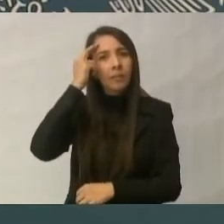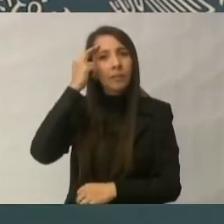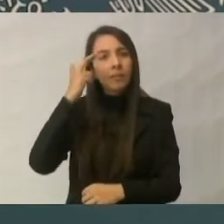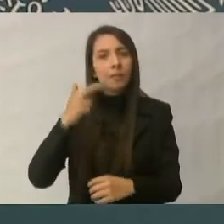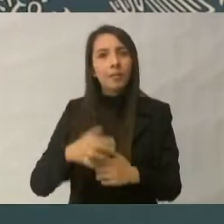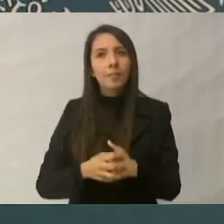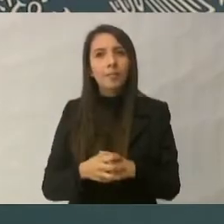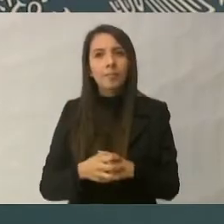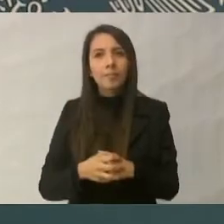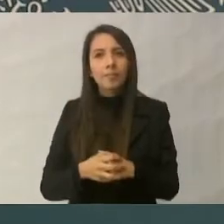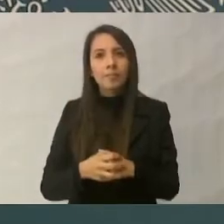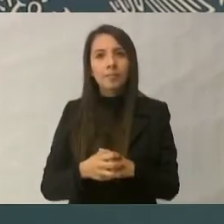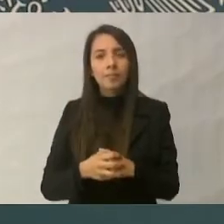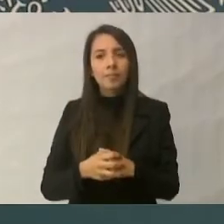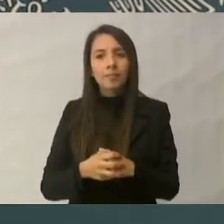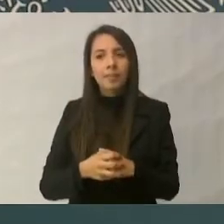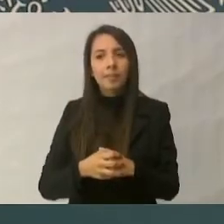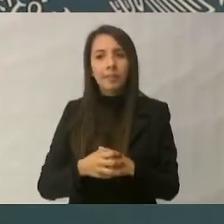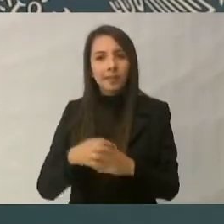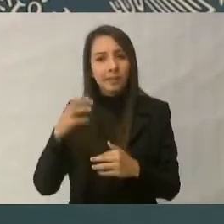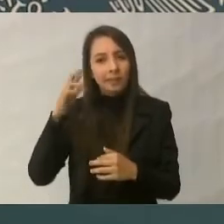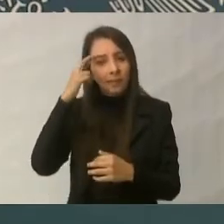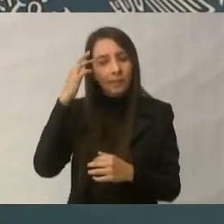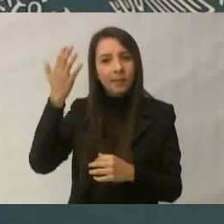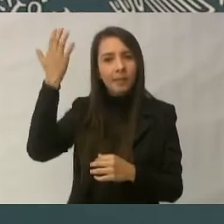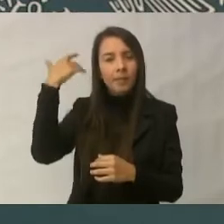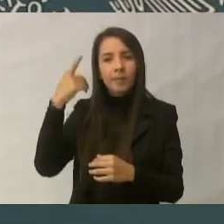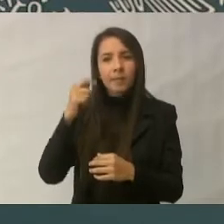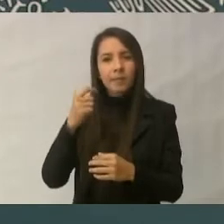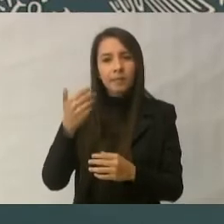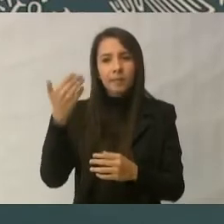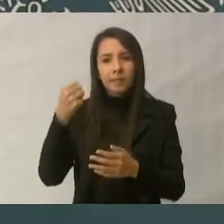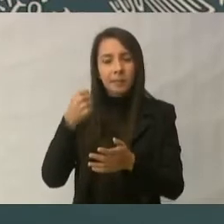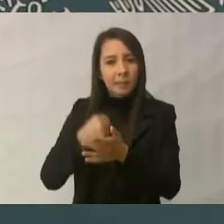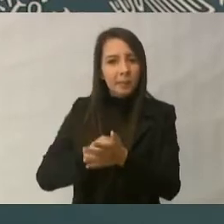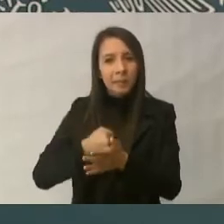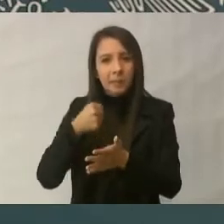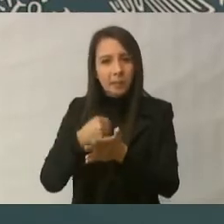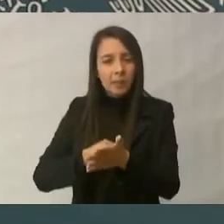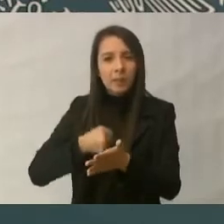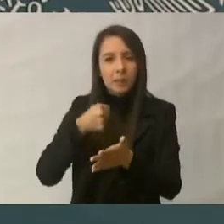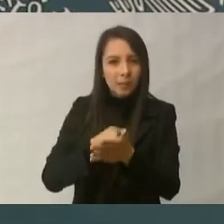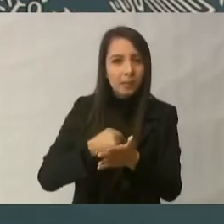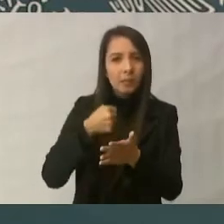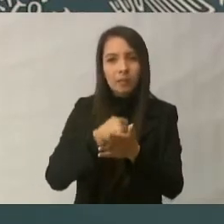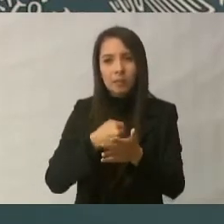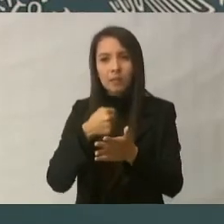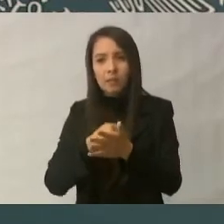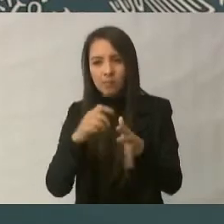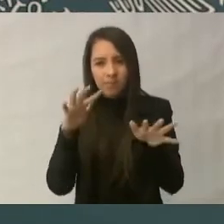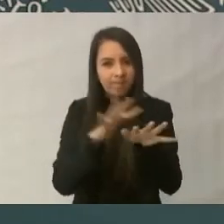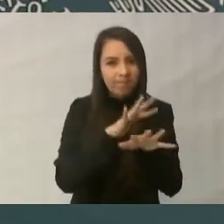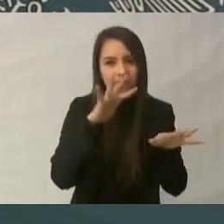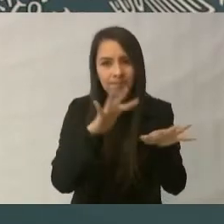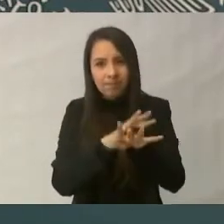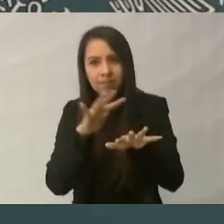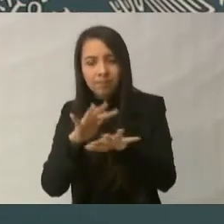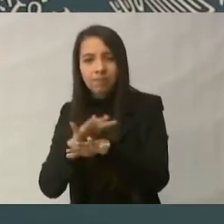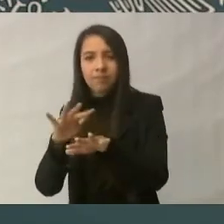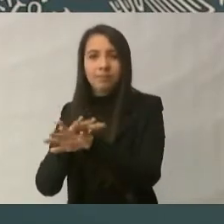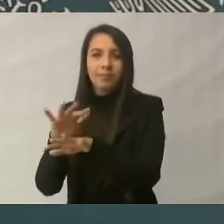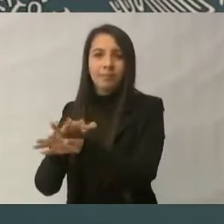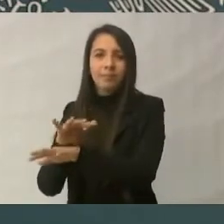picando piedra cuando estábamos construyendo este